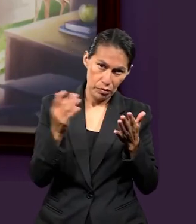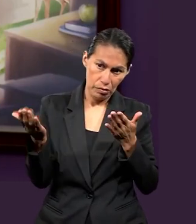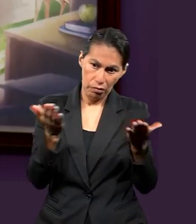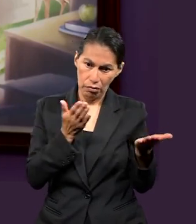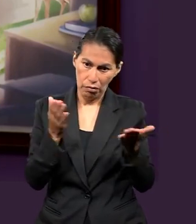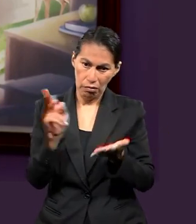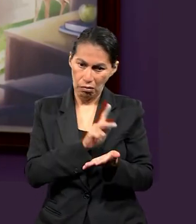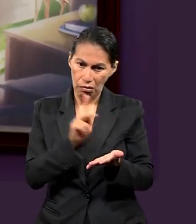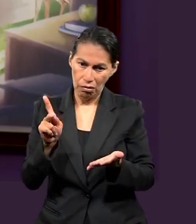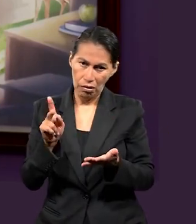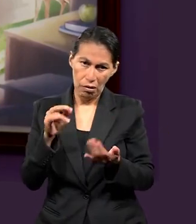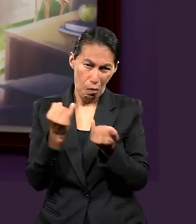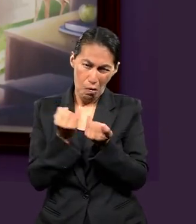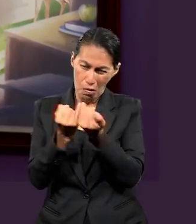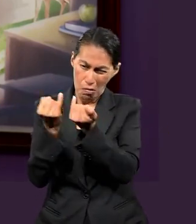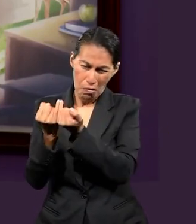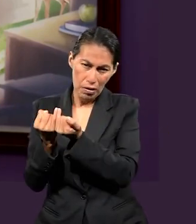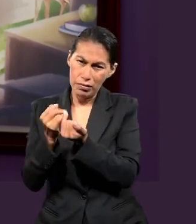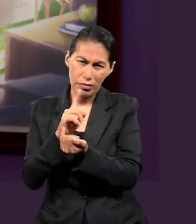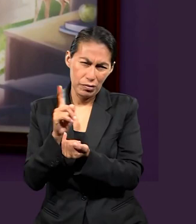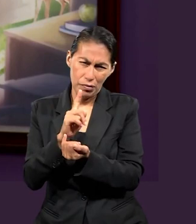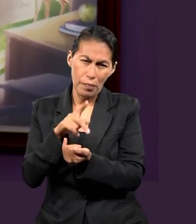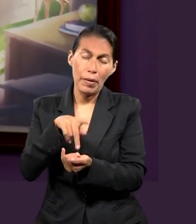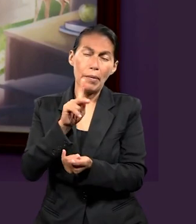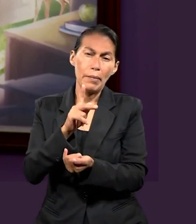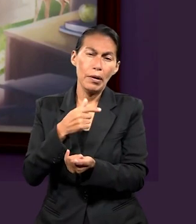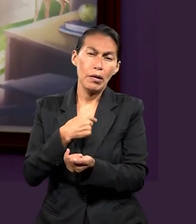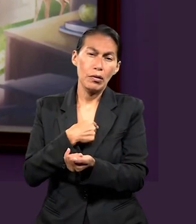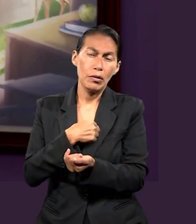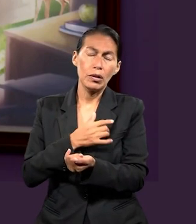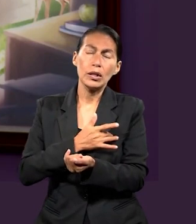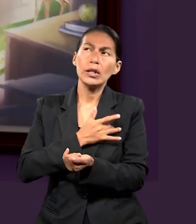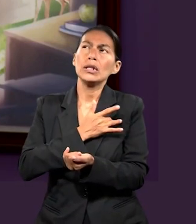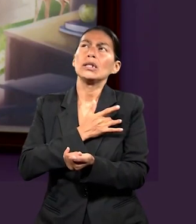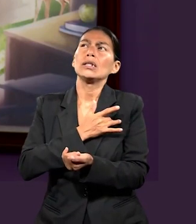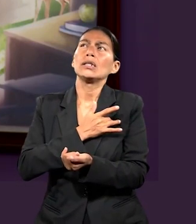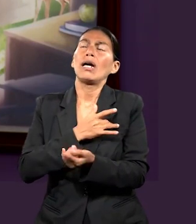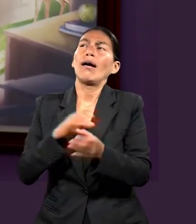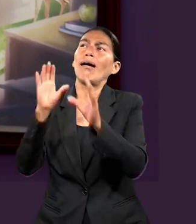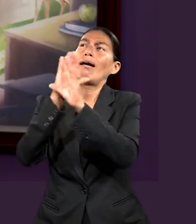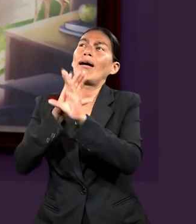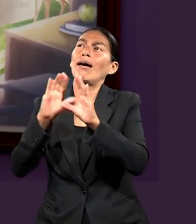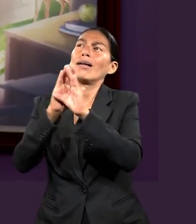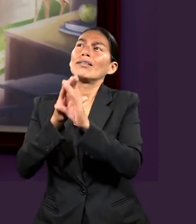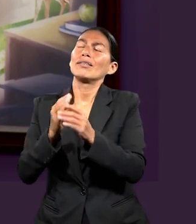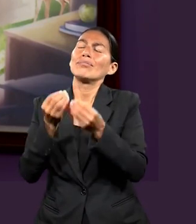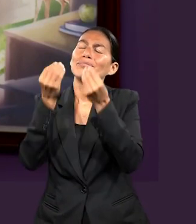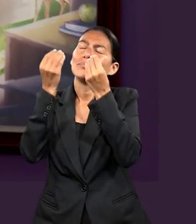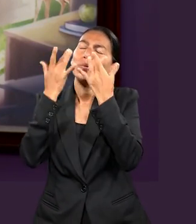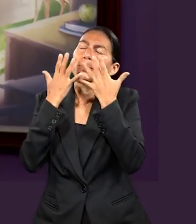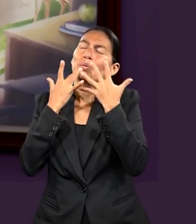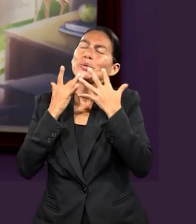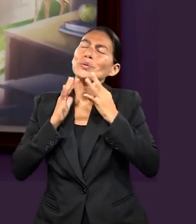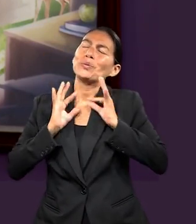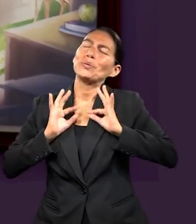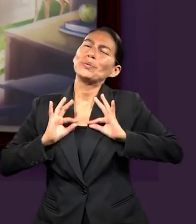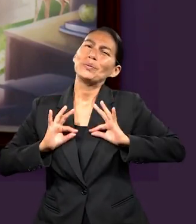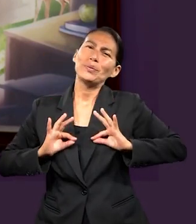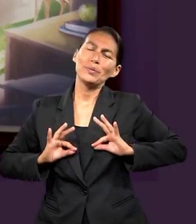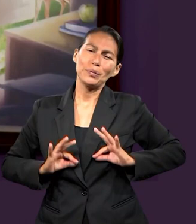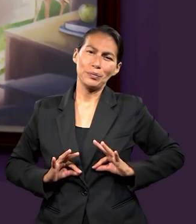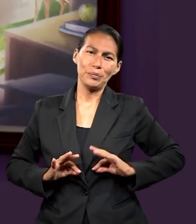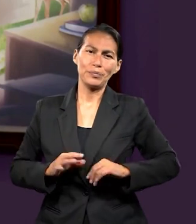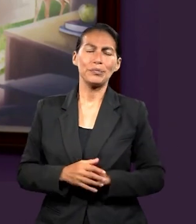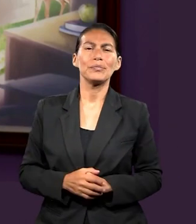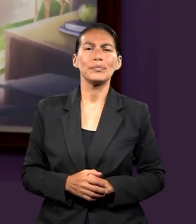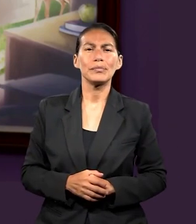hacía. Pero sí lo aplico en mi vida y siento yo que me reconforta el corazón. En muchas